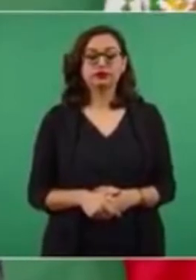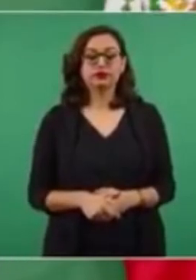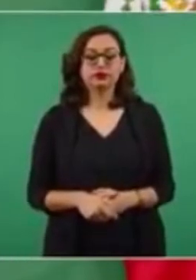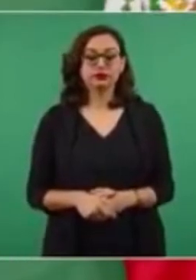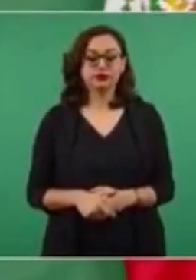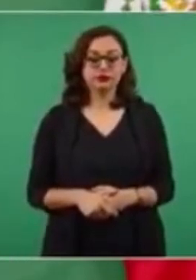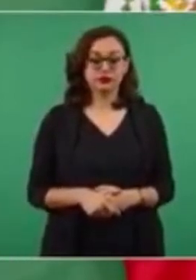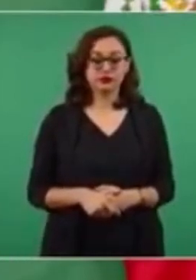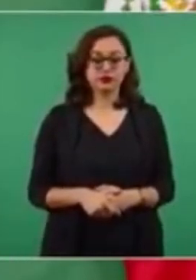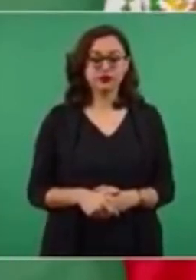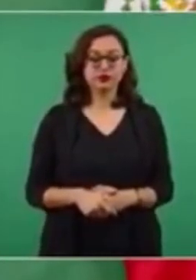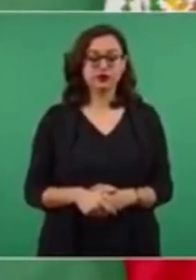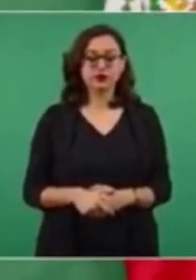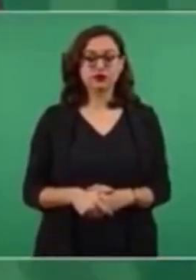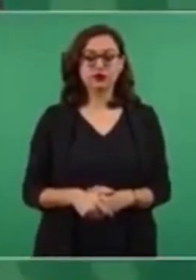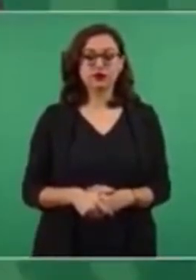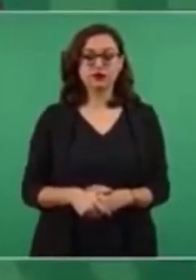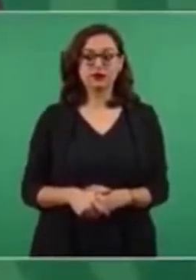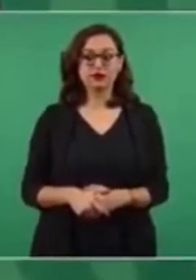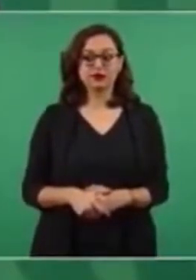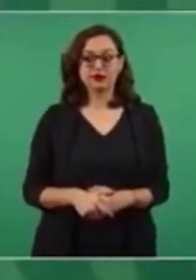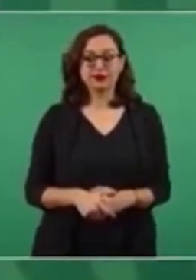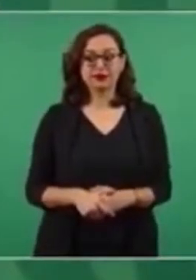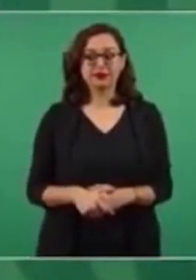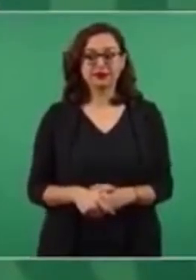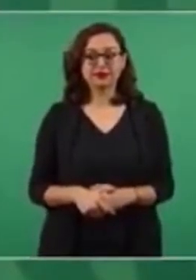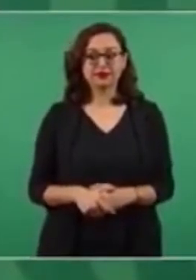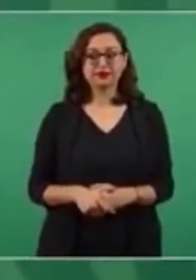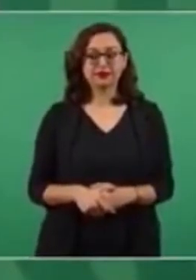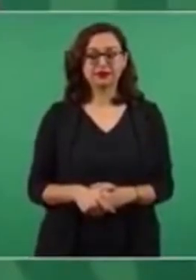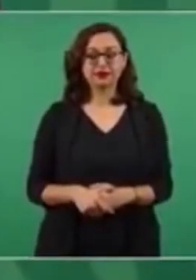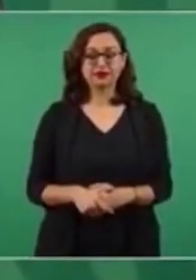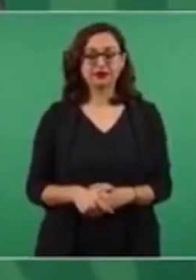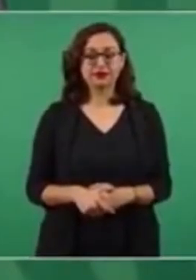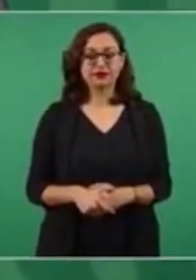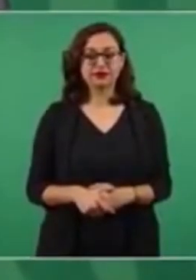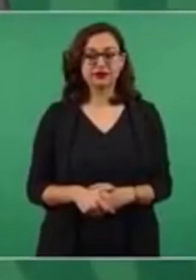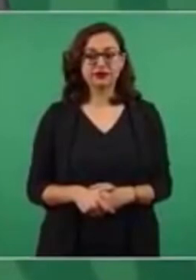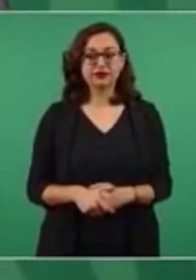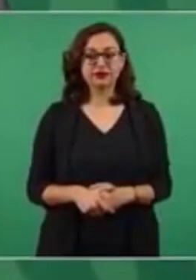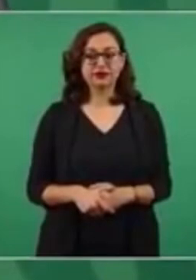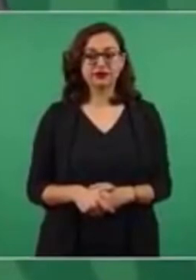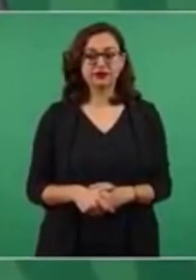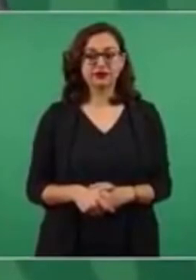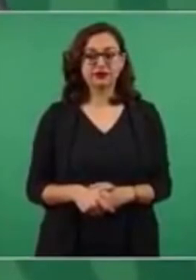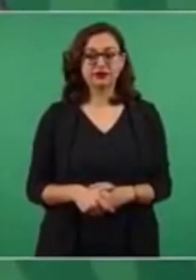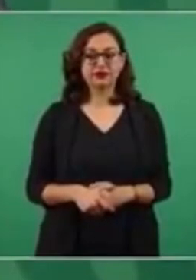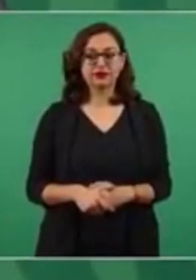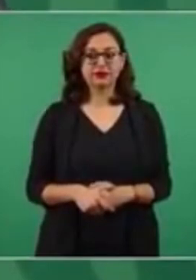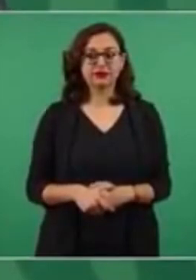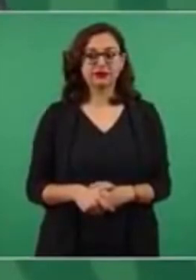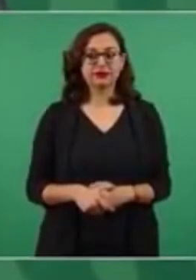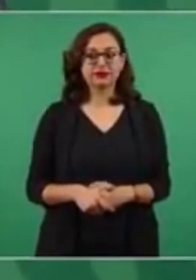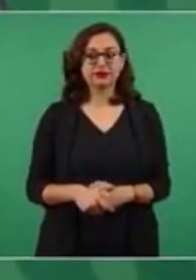la gente debe de saber.